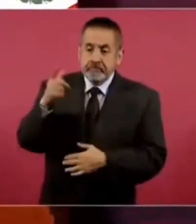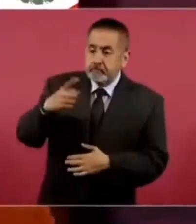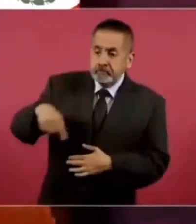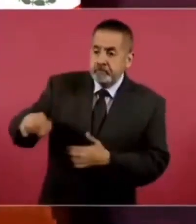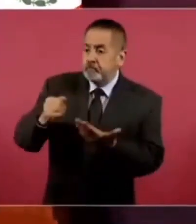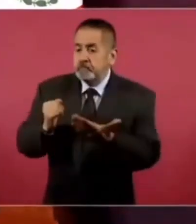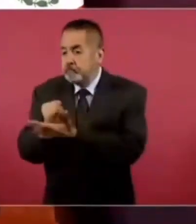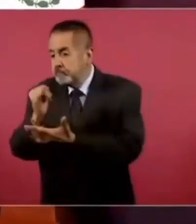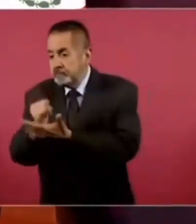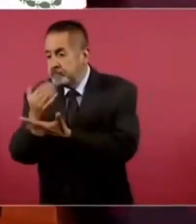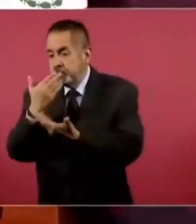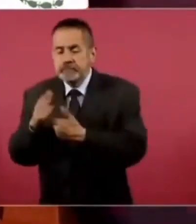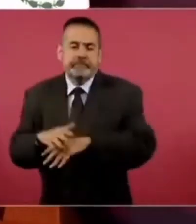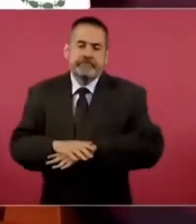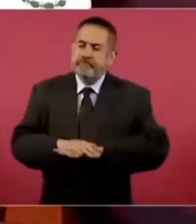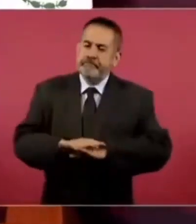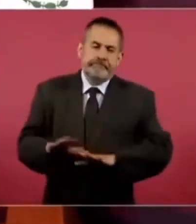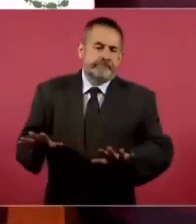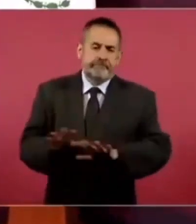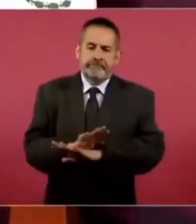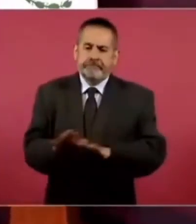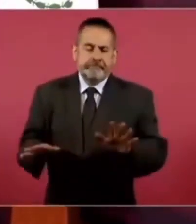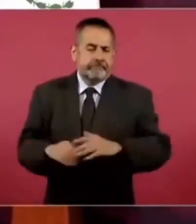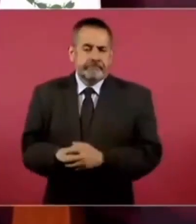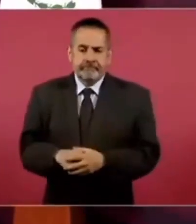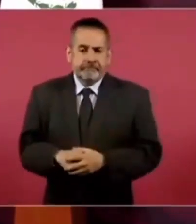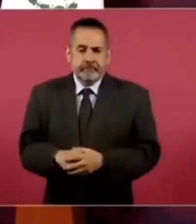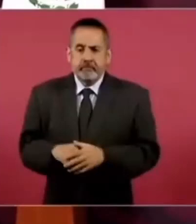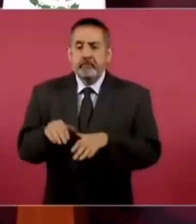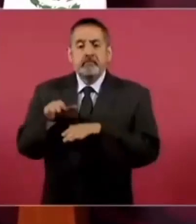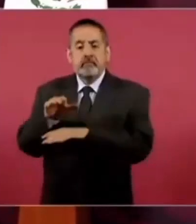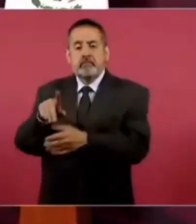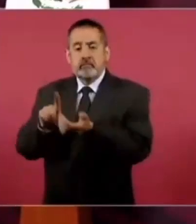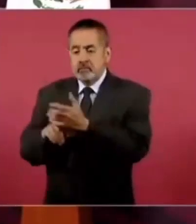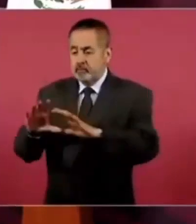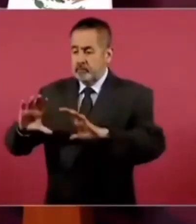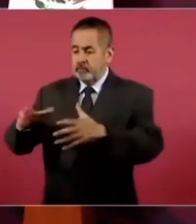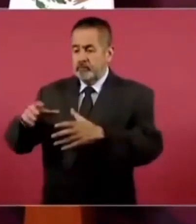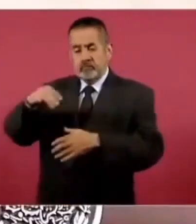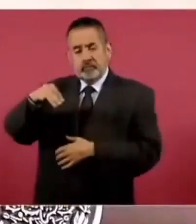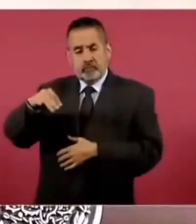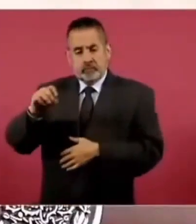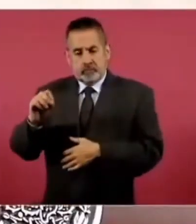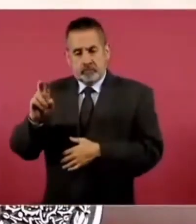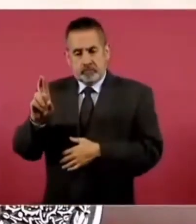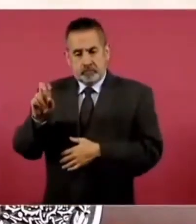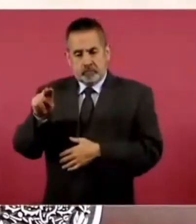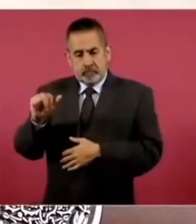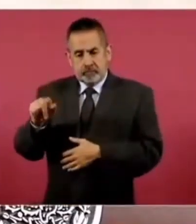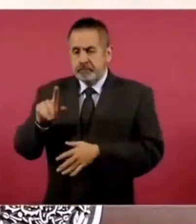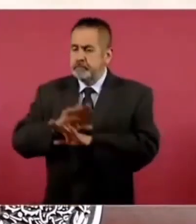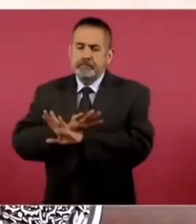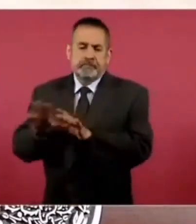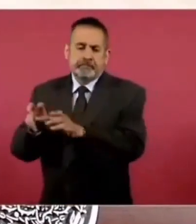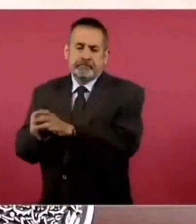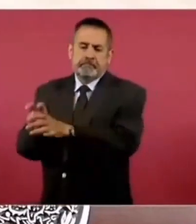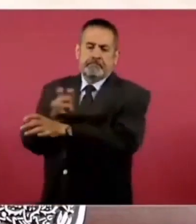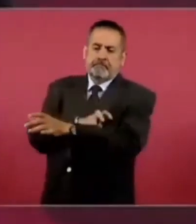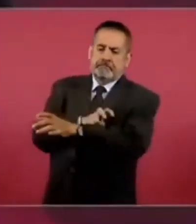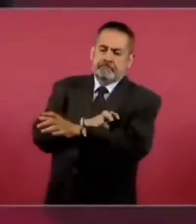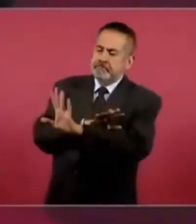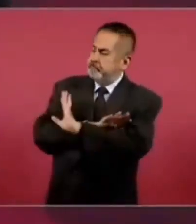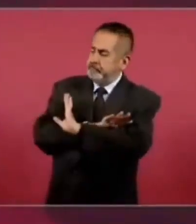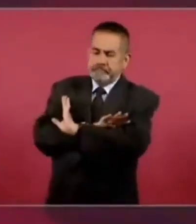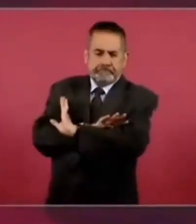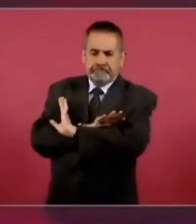que tenga que ver con el movimiento de transformación. Yo me dedico